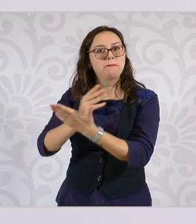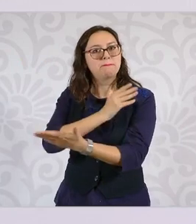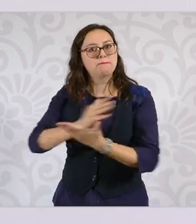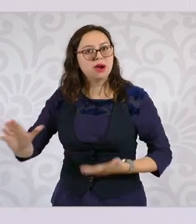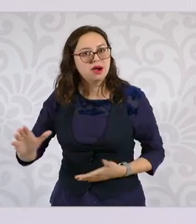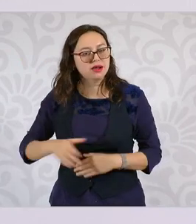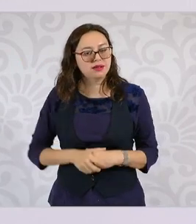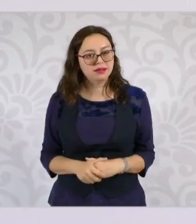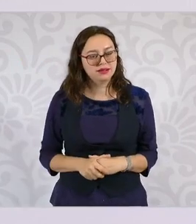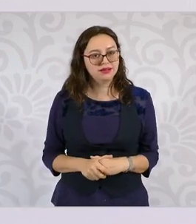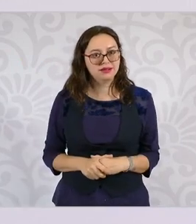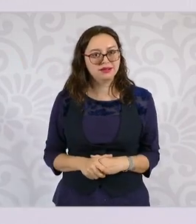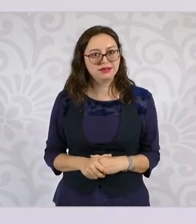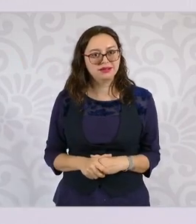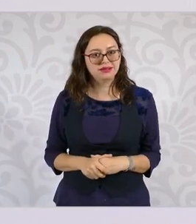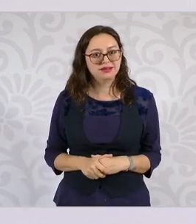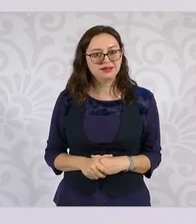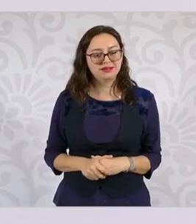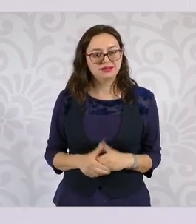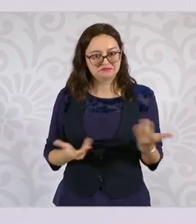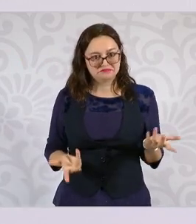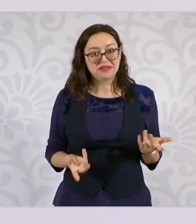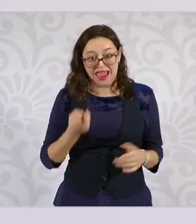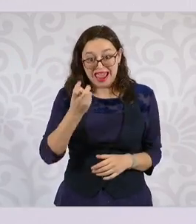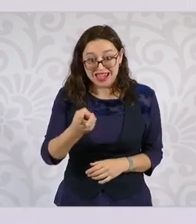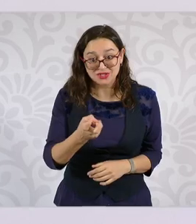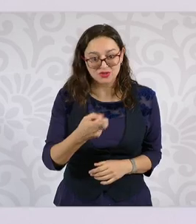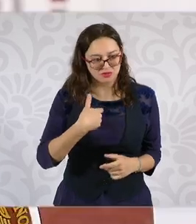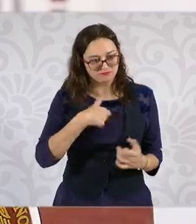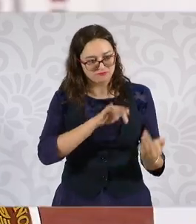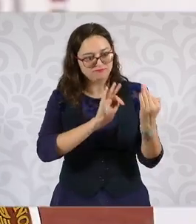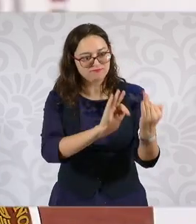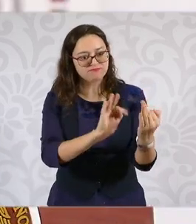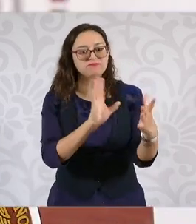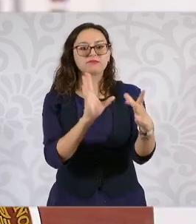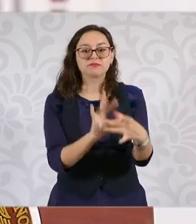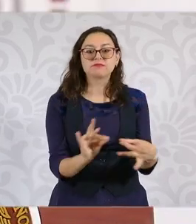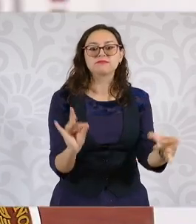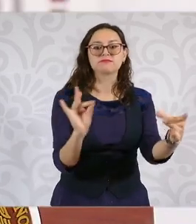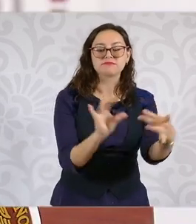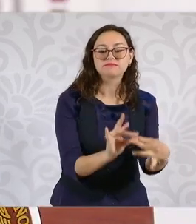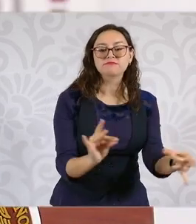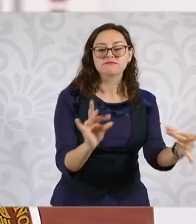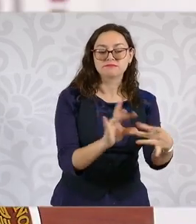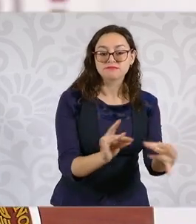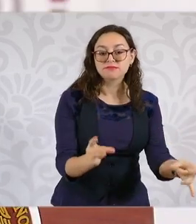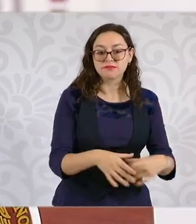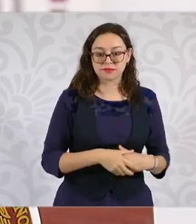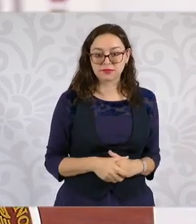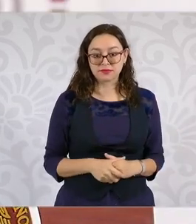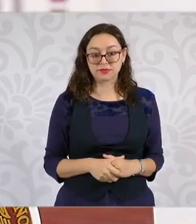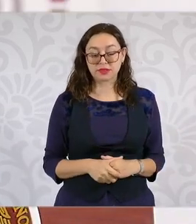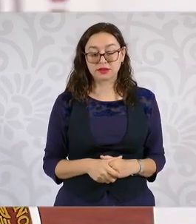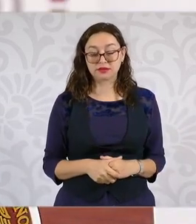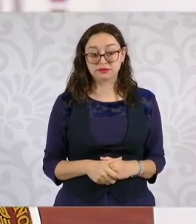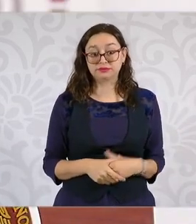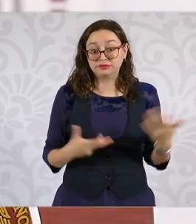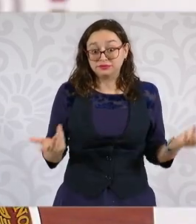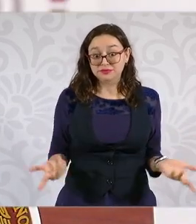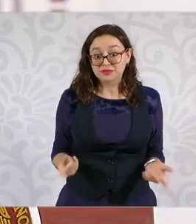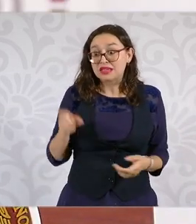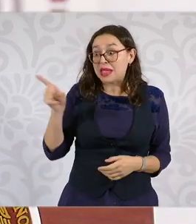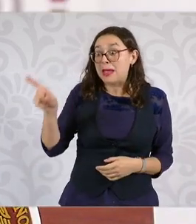por ahí ayer lo comenté el informe de la ministra presidenta